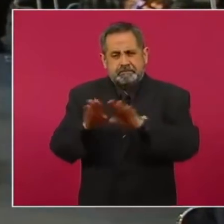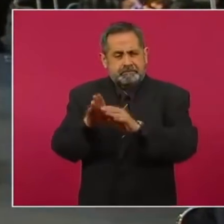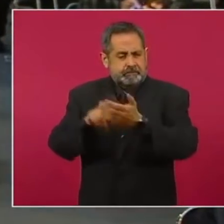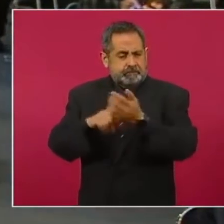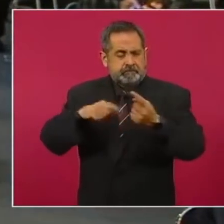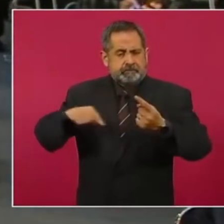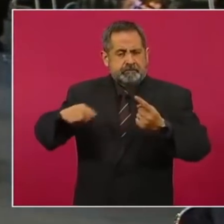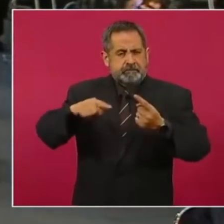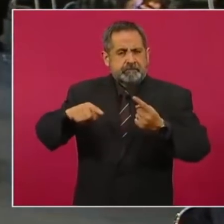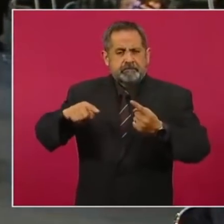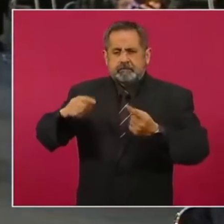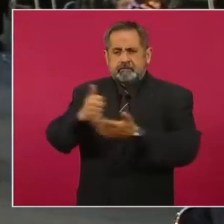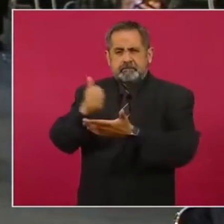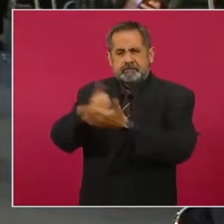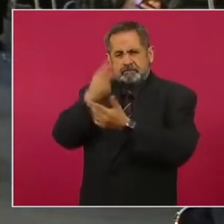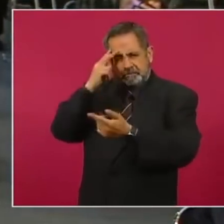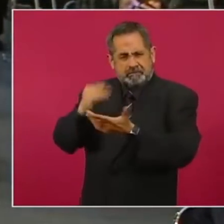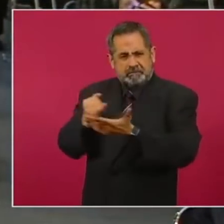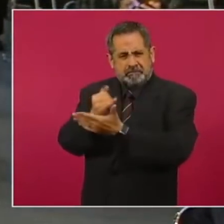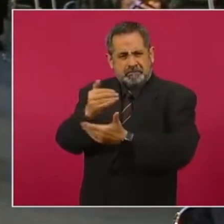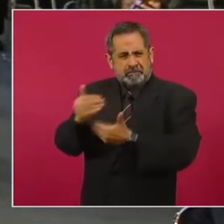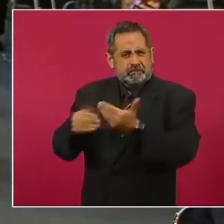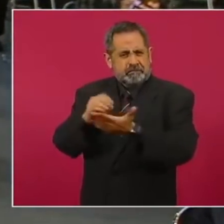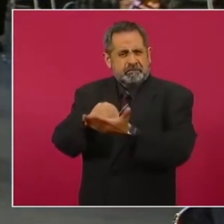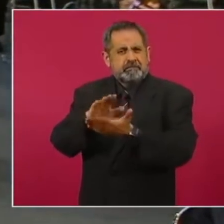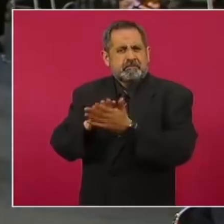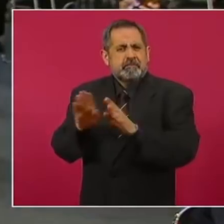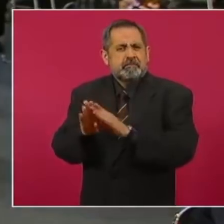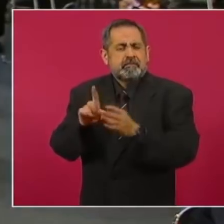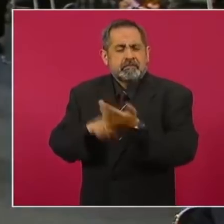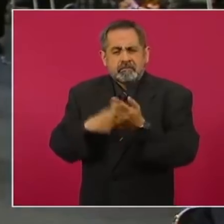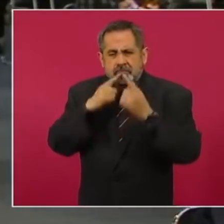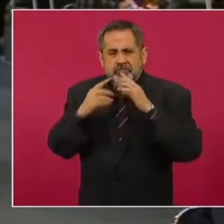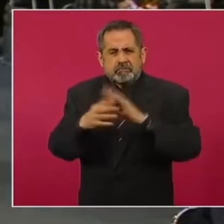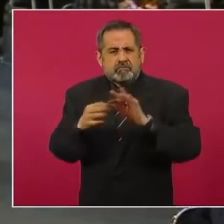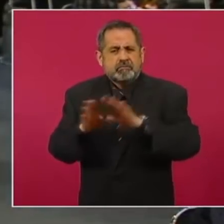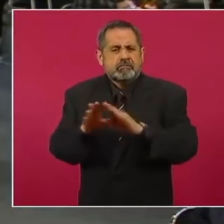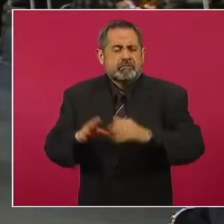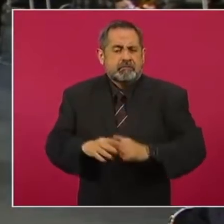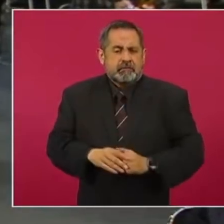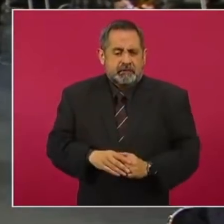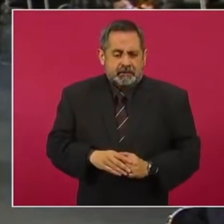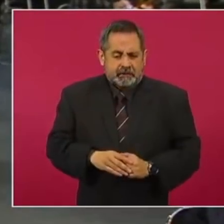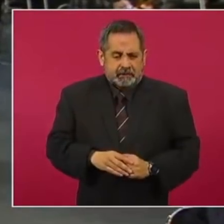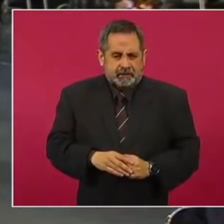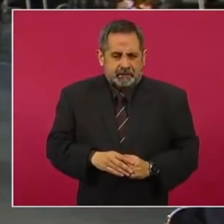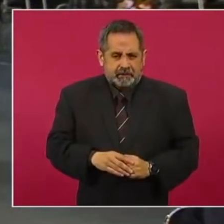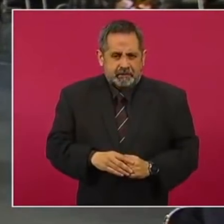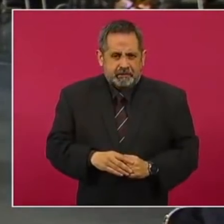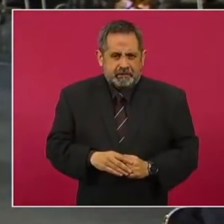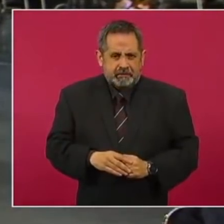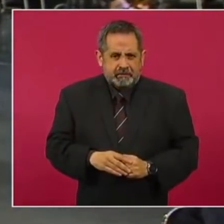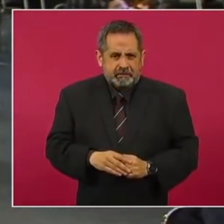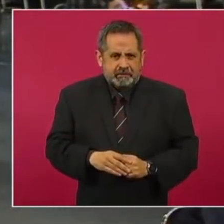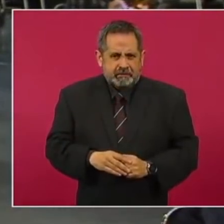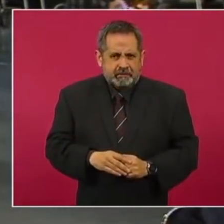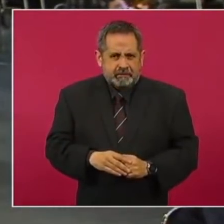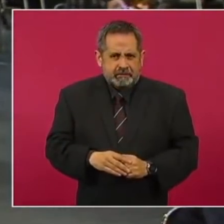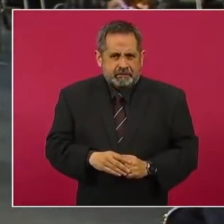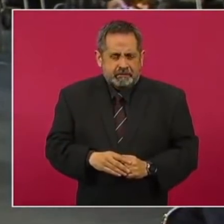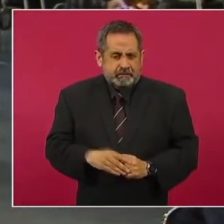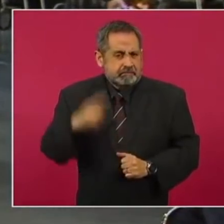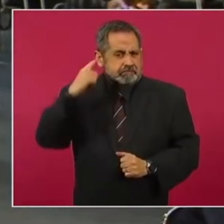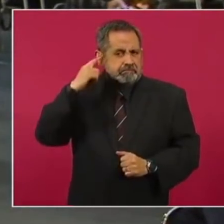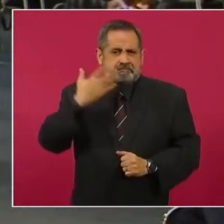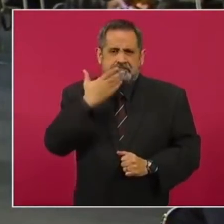celebrar y realizar espectáculos públicos en los cuales se maltrate, torture o prive de la vida a toros, novillos